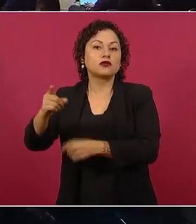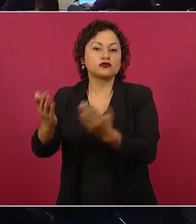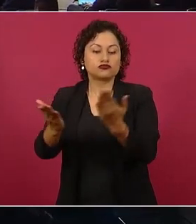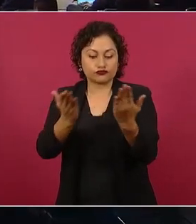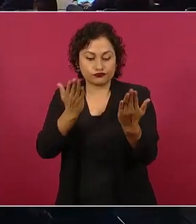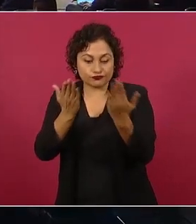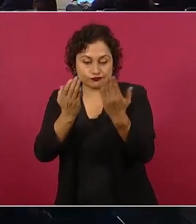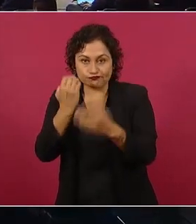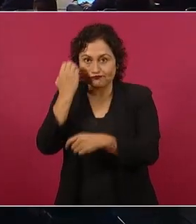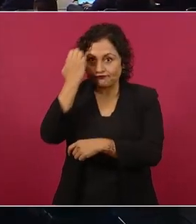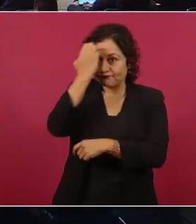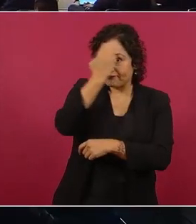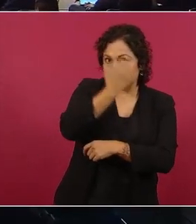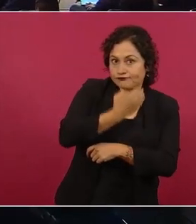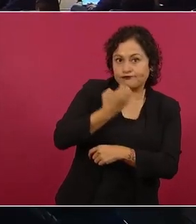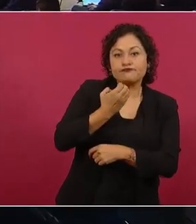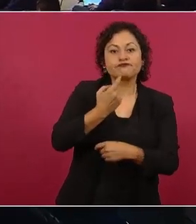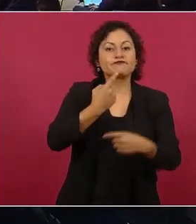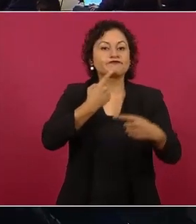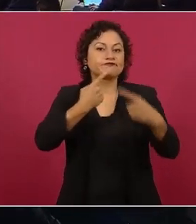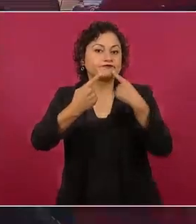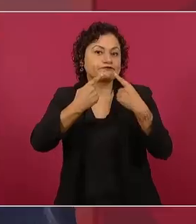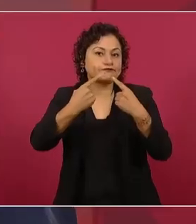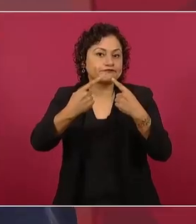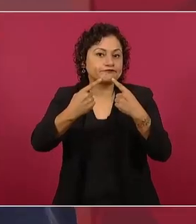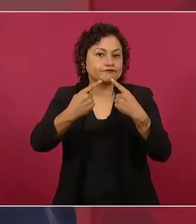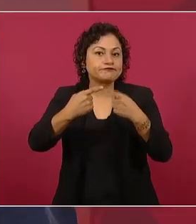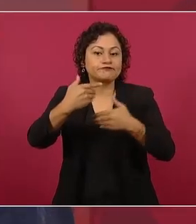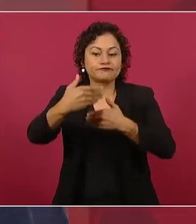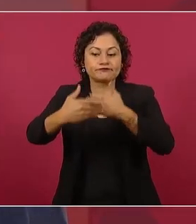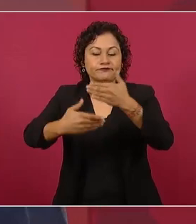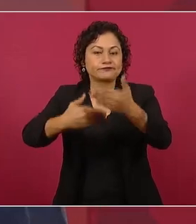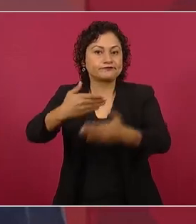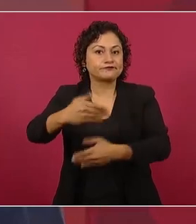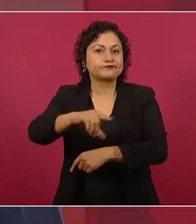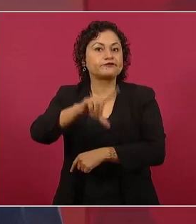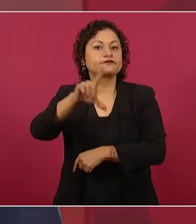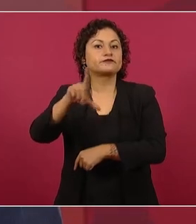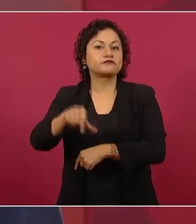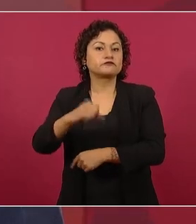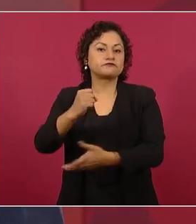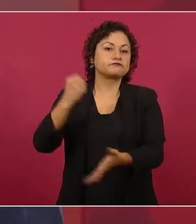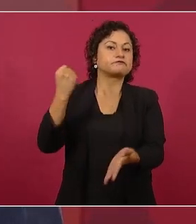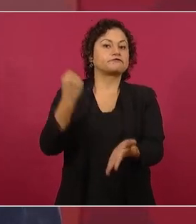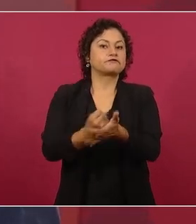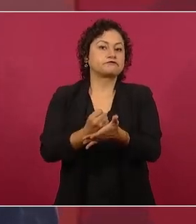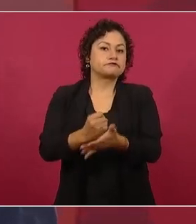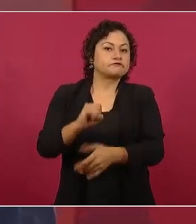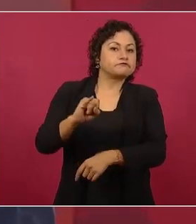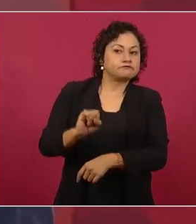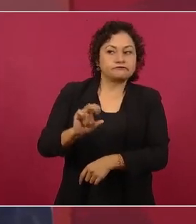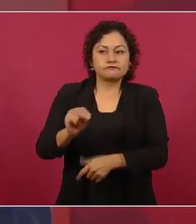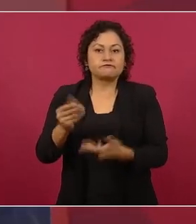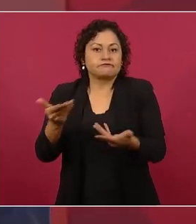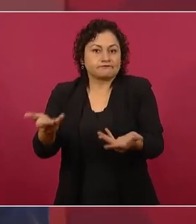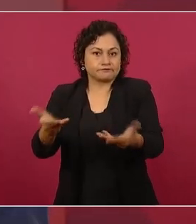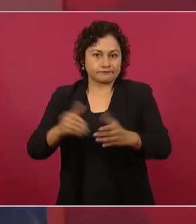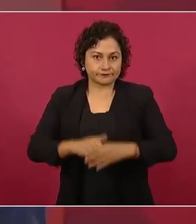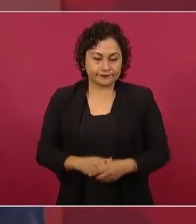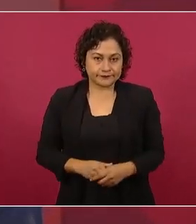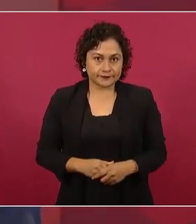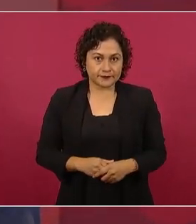y en su caso se apruebe. Vamos a presentar